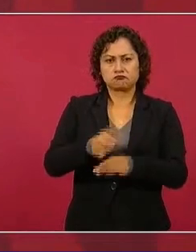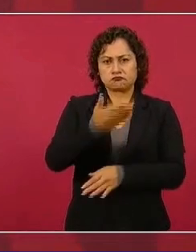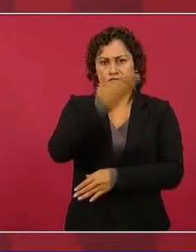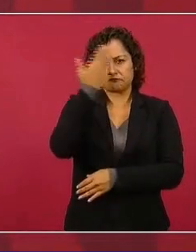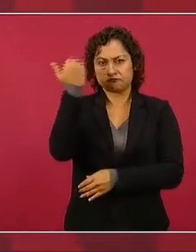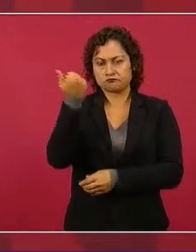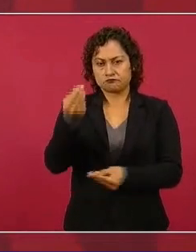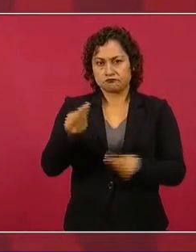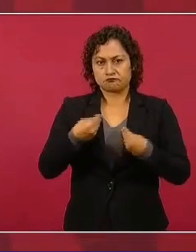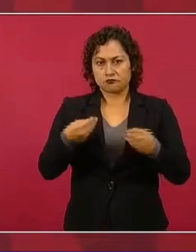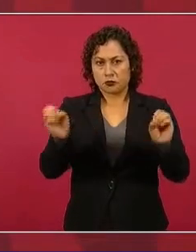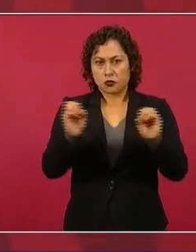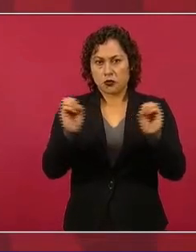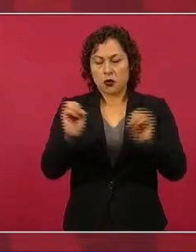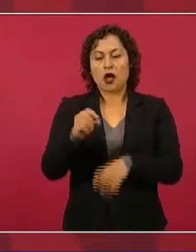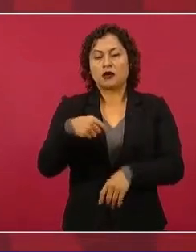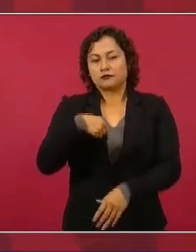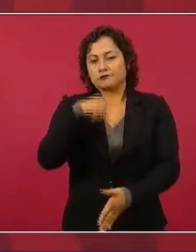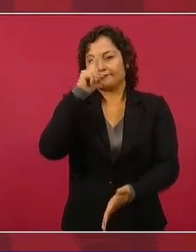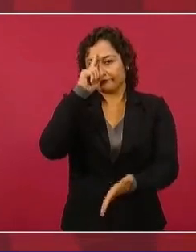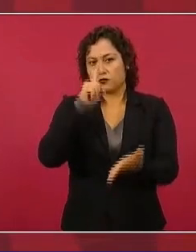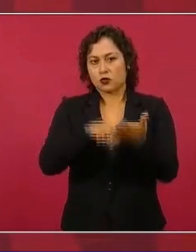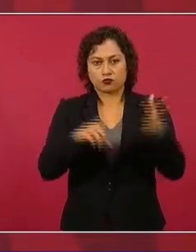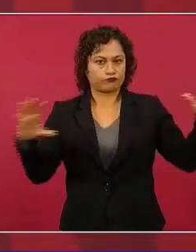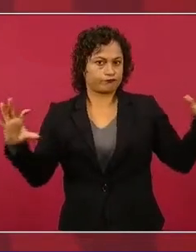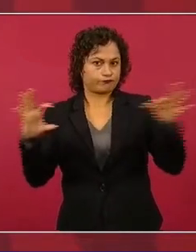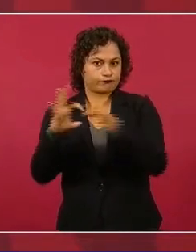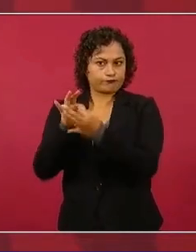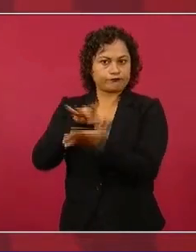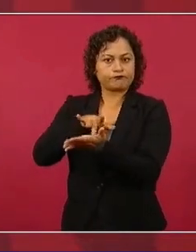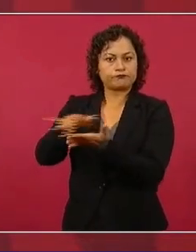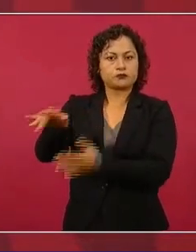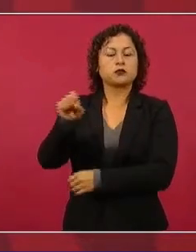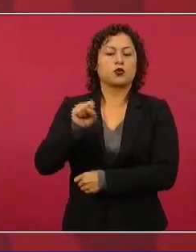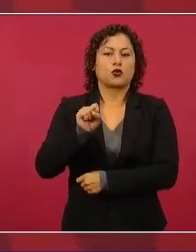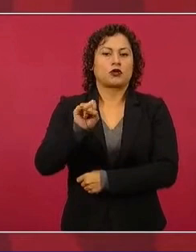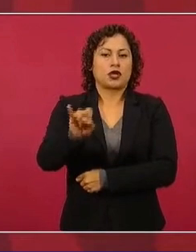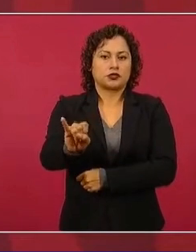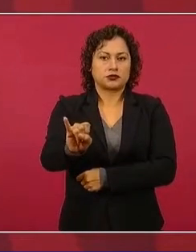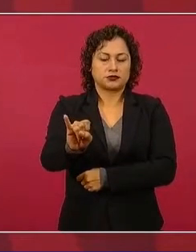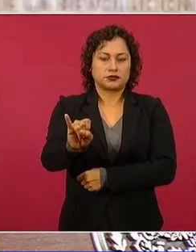cooperación con,